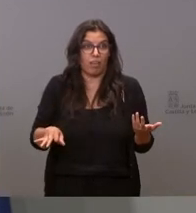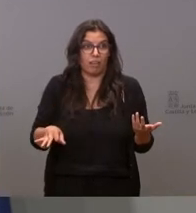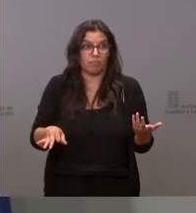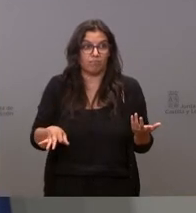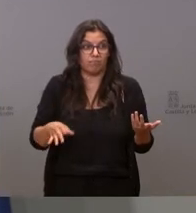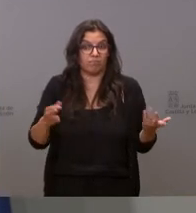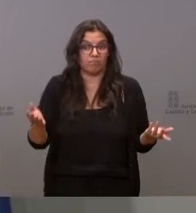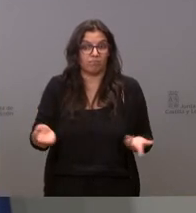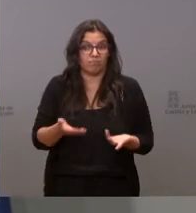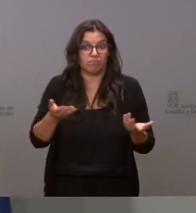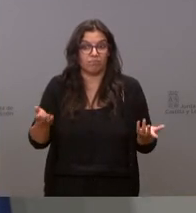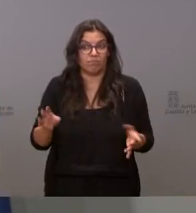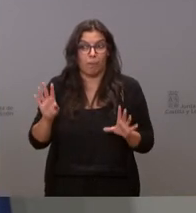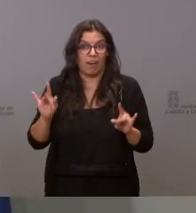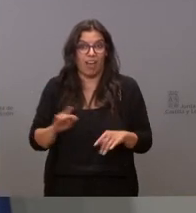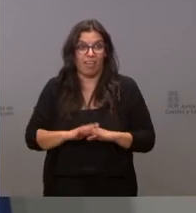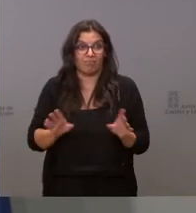el mismo valor que la de Toni Cantó